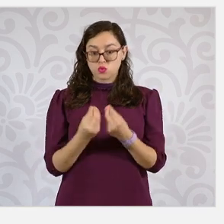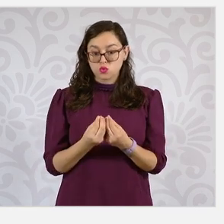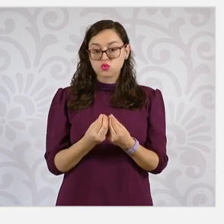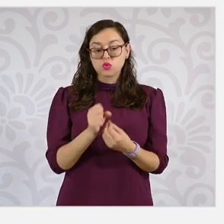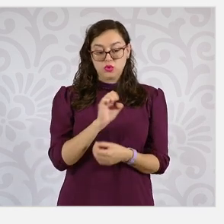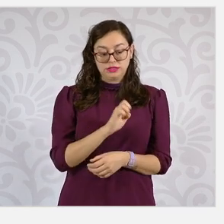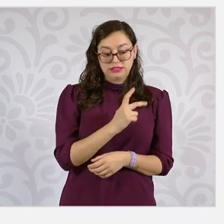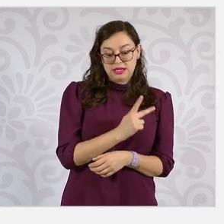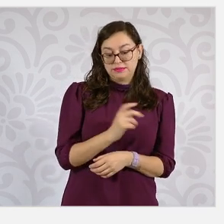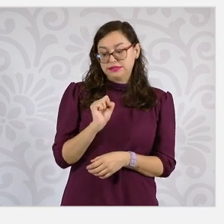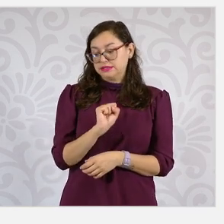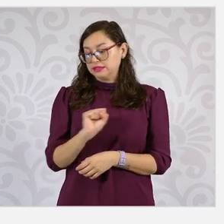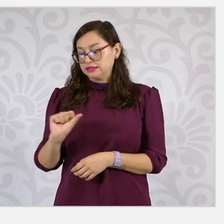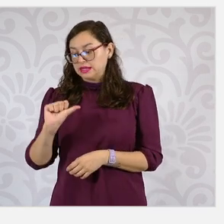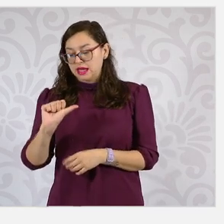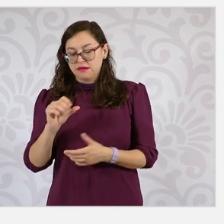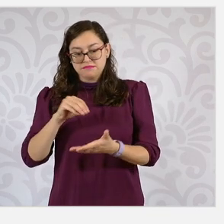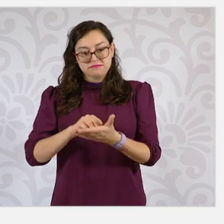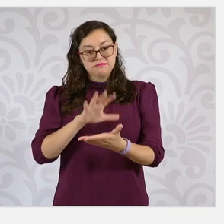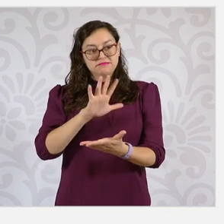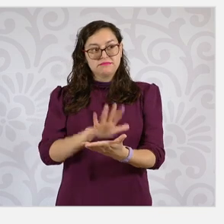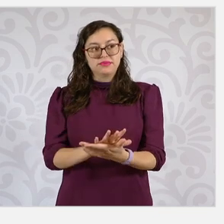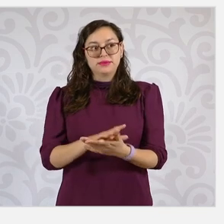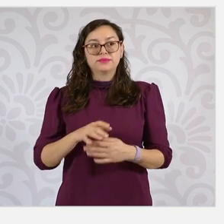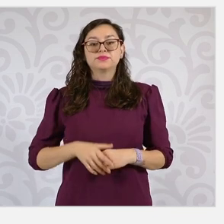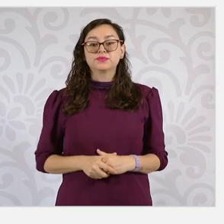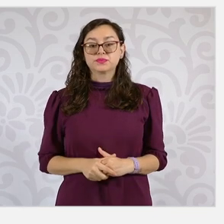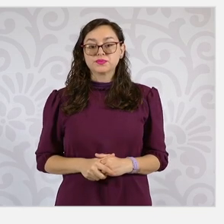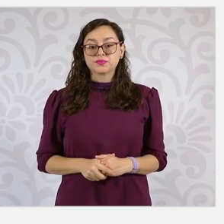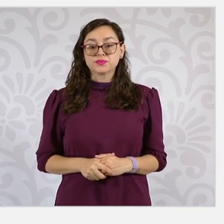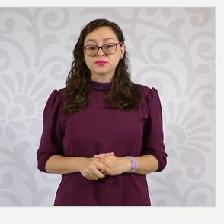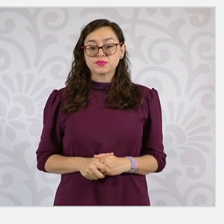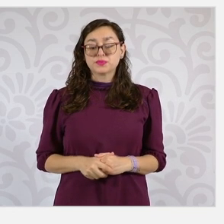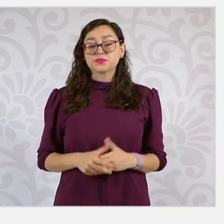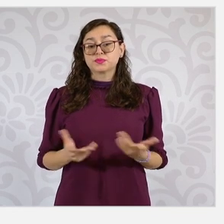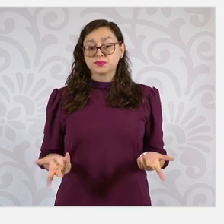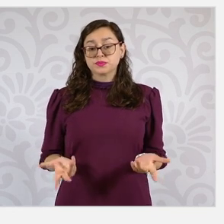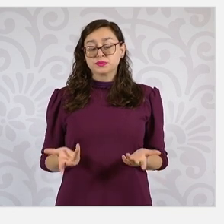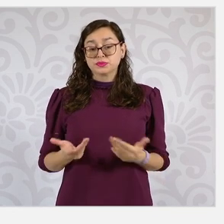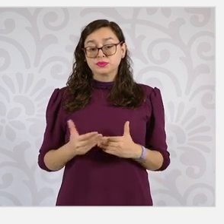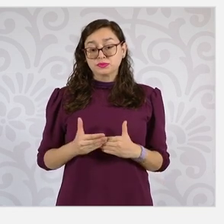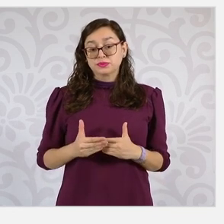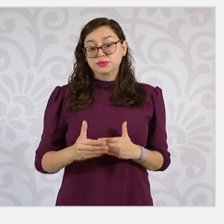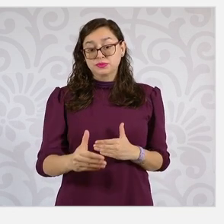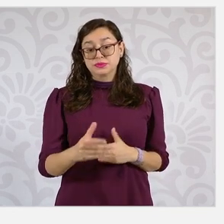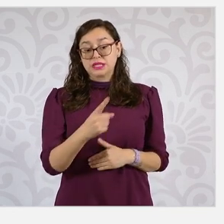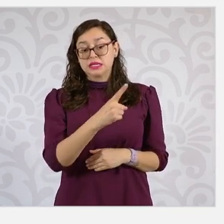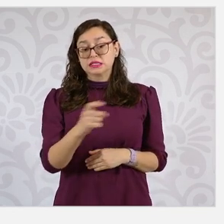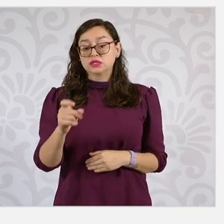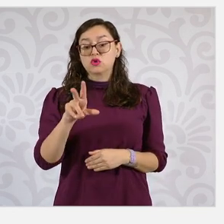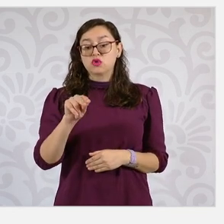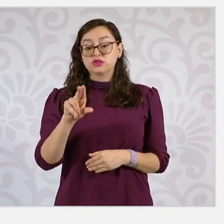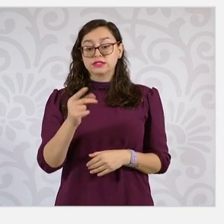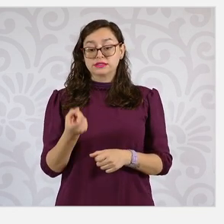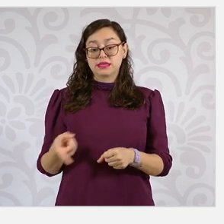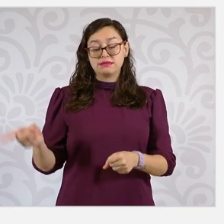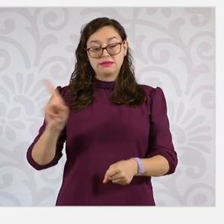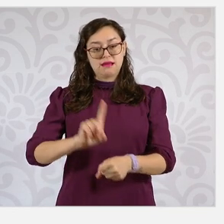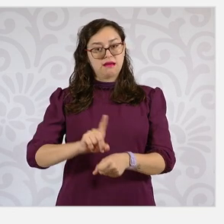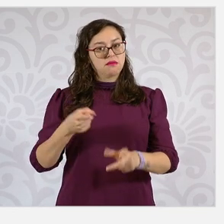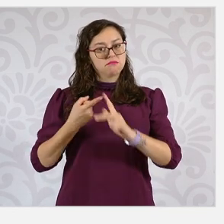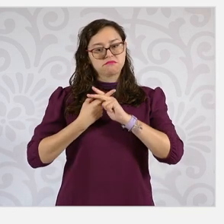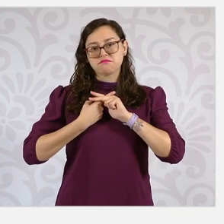y la Secretaría de Salud. Tiene una vigencia de 180 días para entrar en vigor,